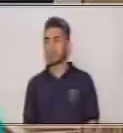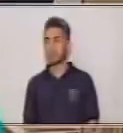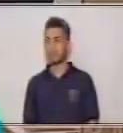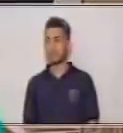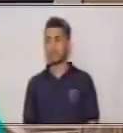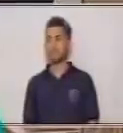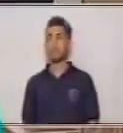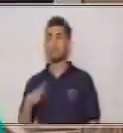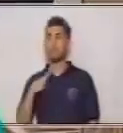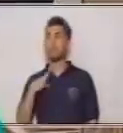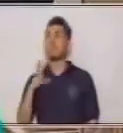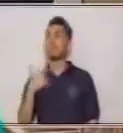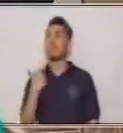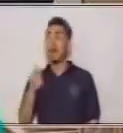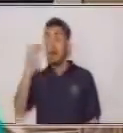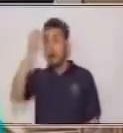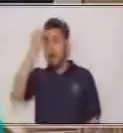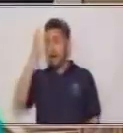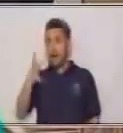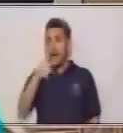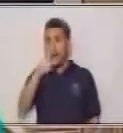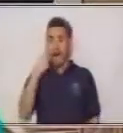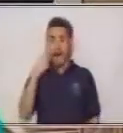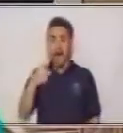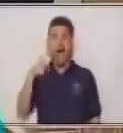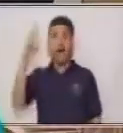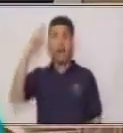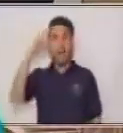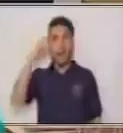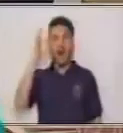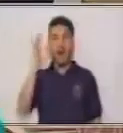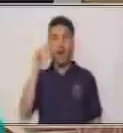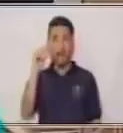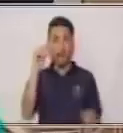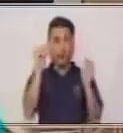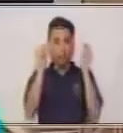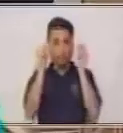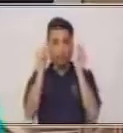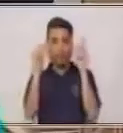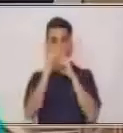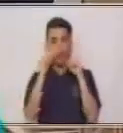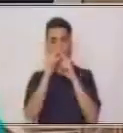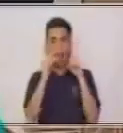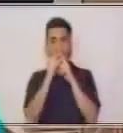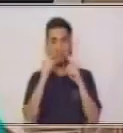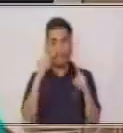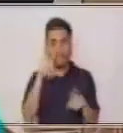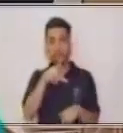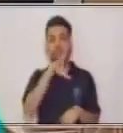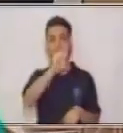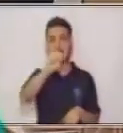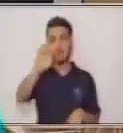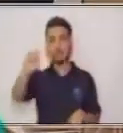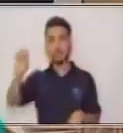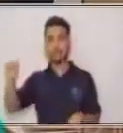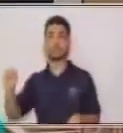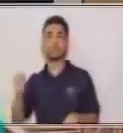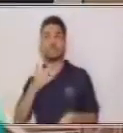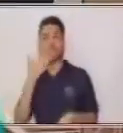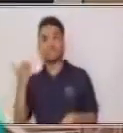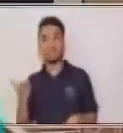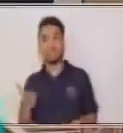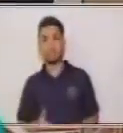Vamos a tener la habilidad de recordar inmediatamente palabras claves y sencillas.